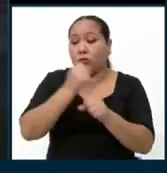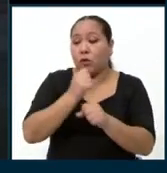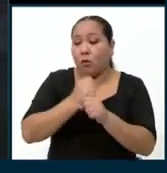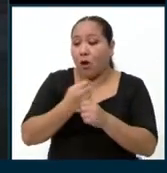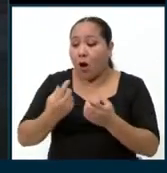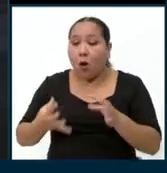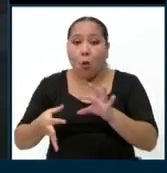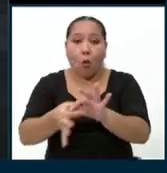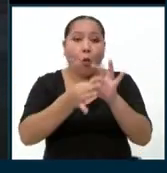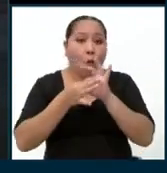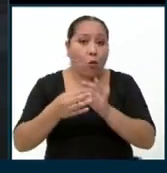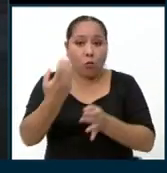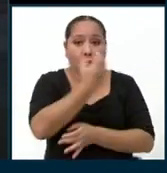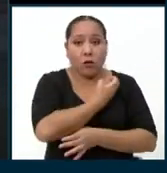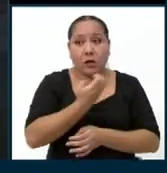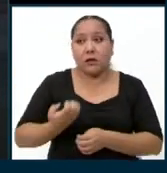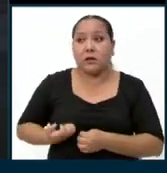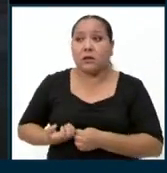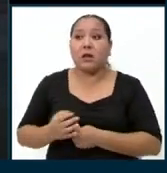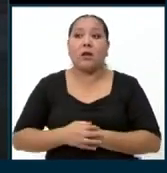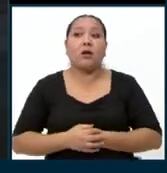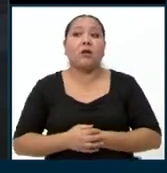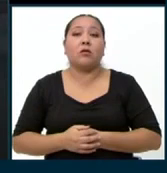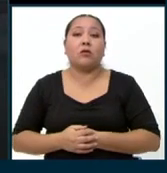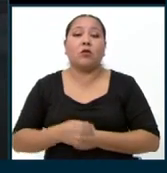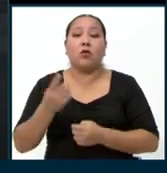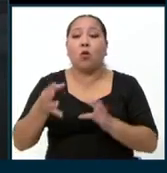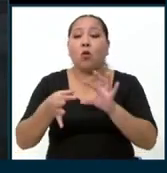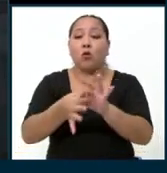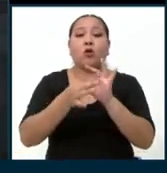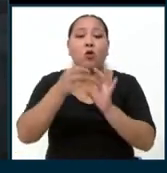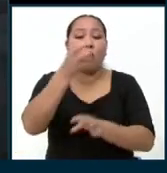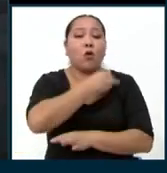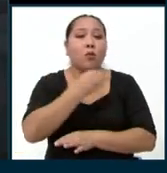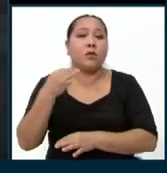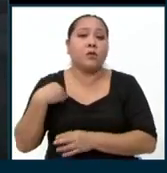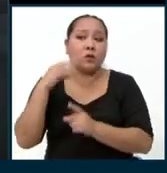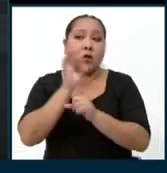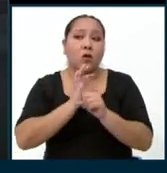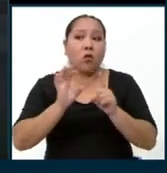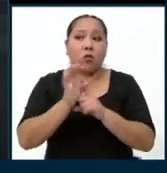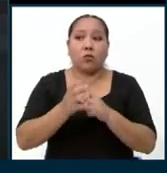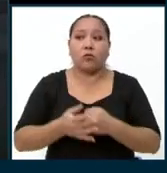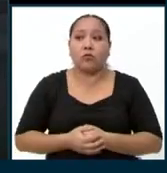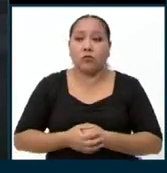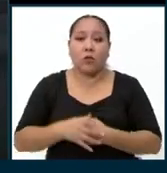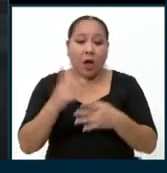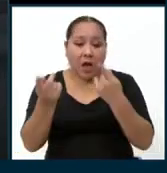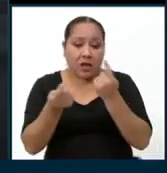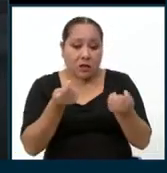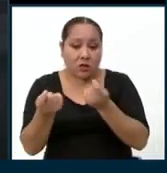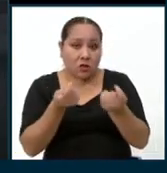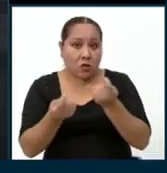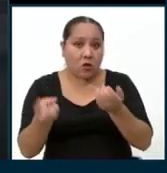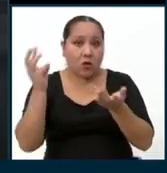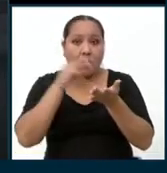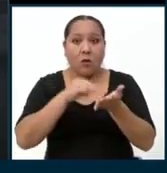con el gobierno, con el Ministerio de Cultura, que gestionar más